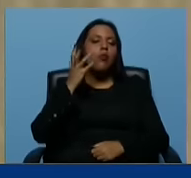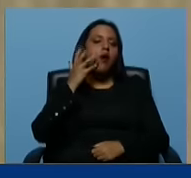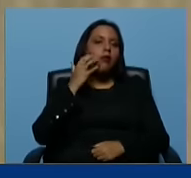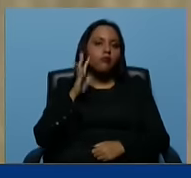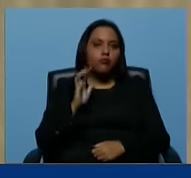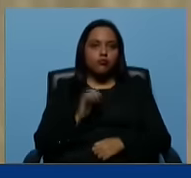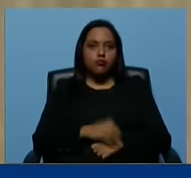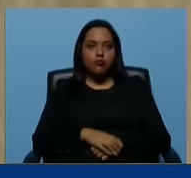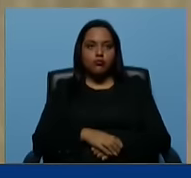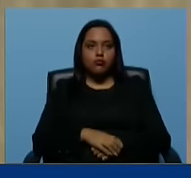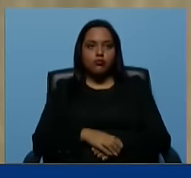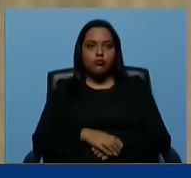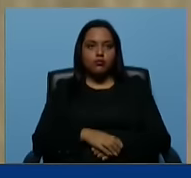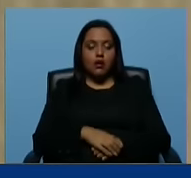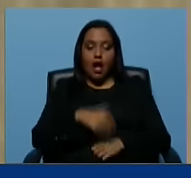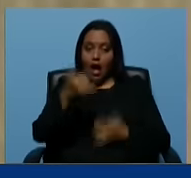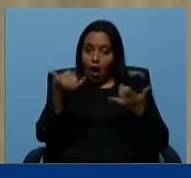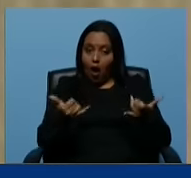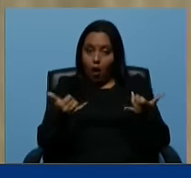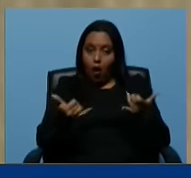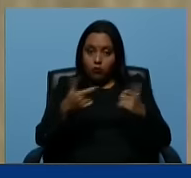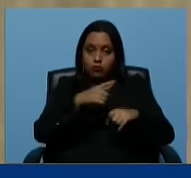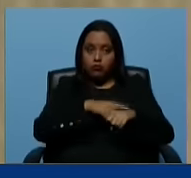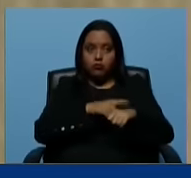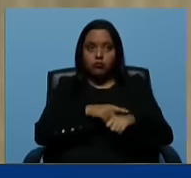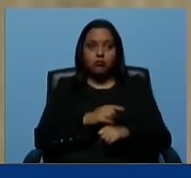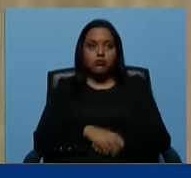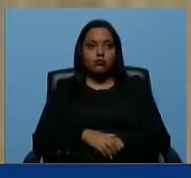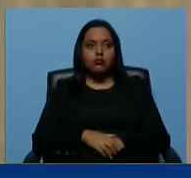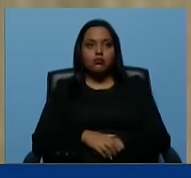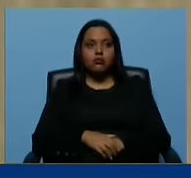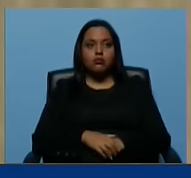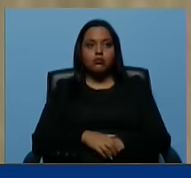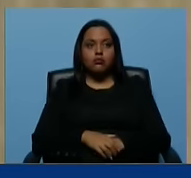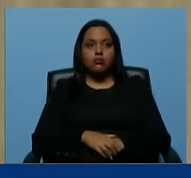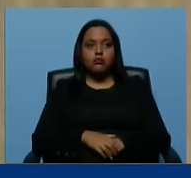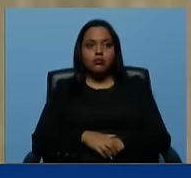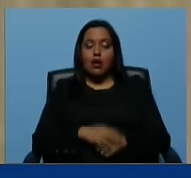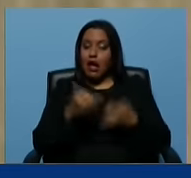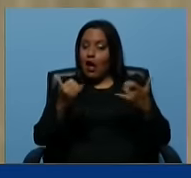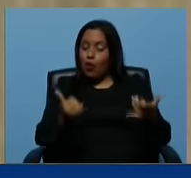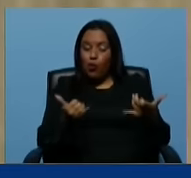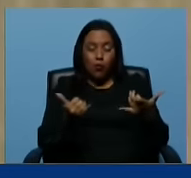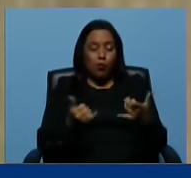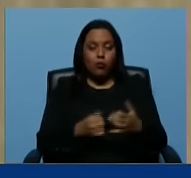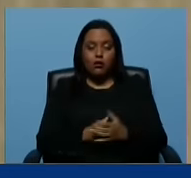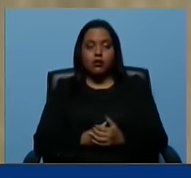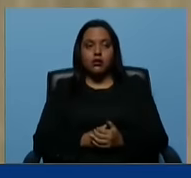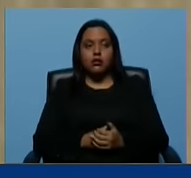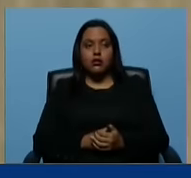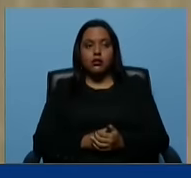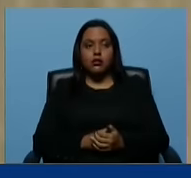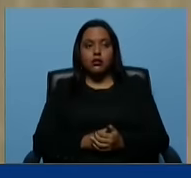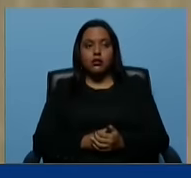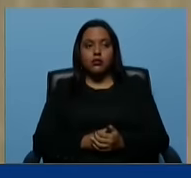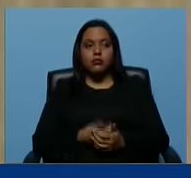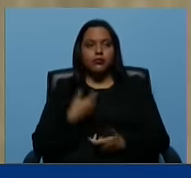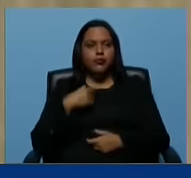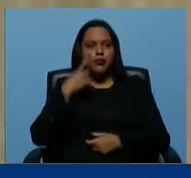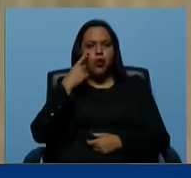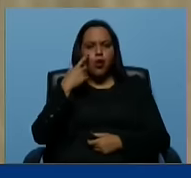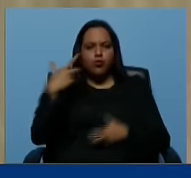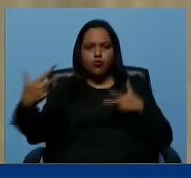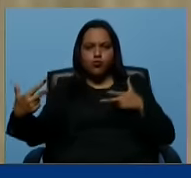Algo que está pasando en este momento, exactamente en este momento. Yo acostumbro a